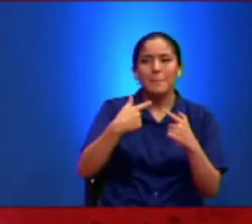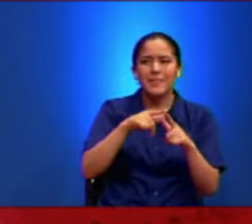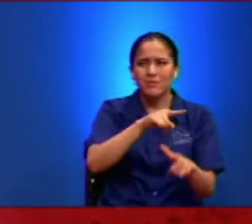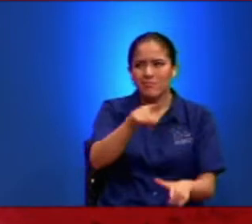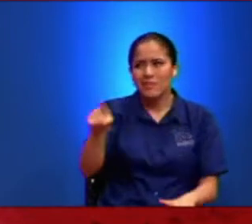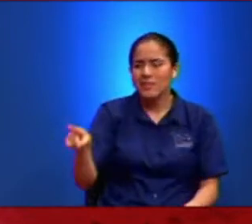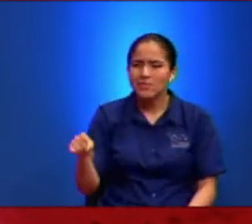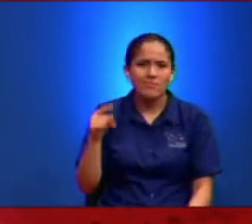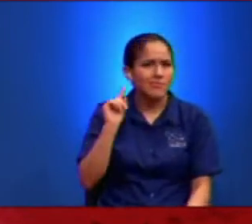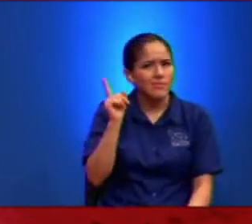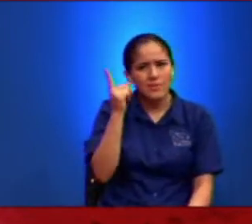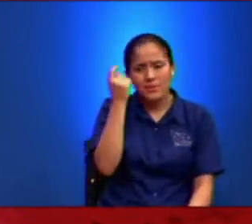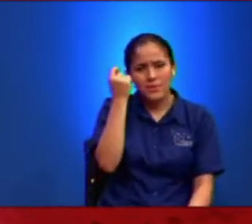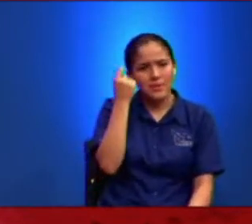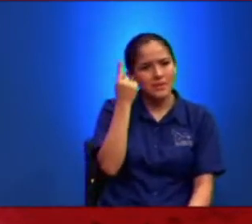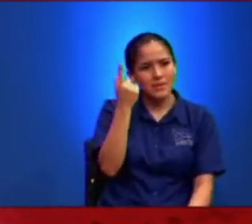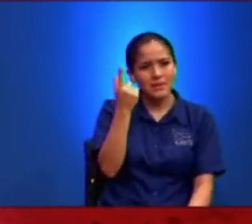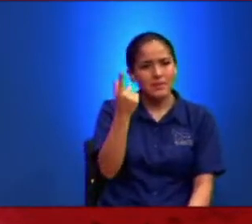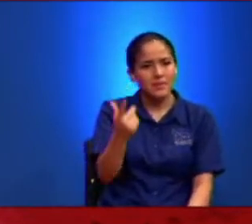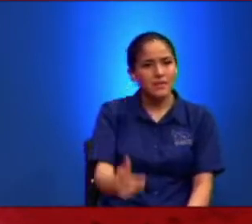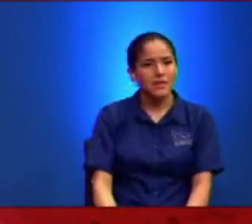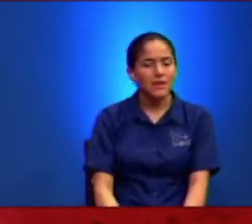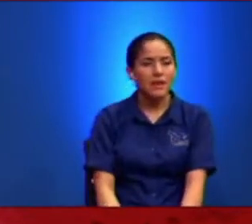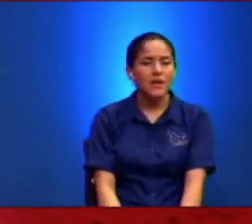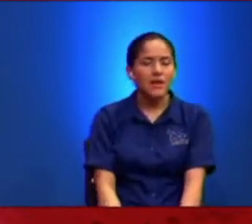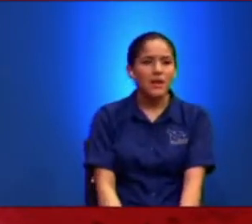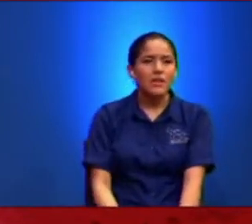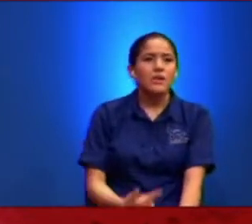Yo Quiero Yo Quiero Hacerle Una